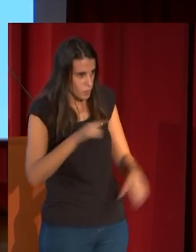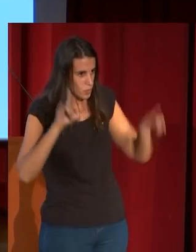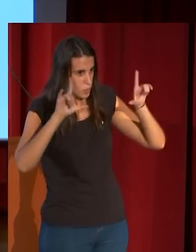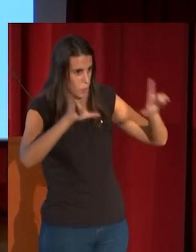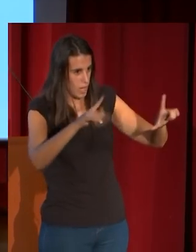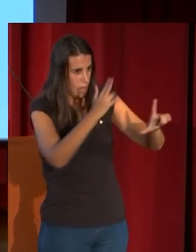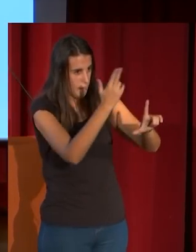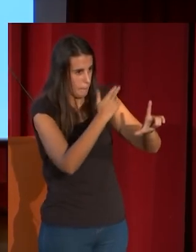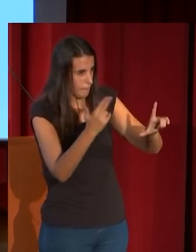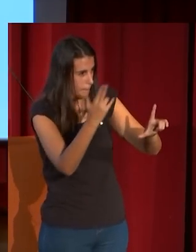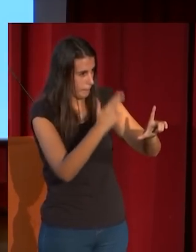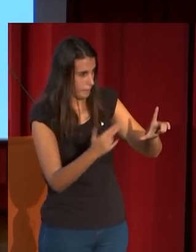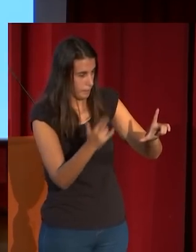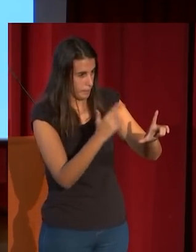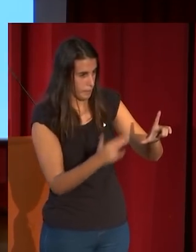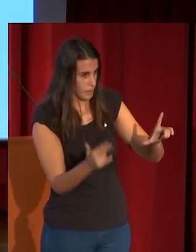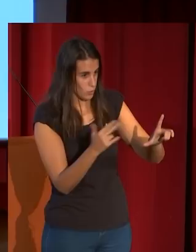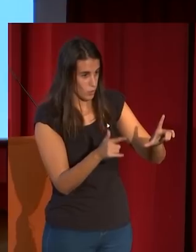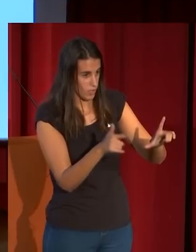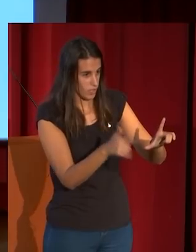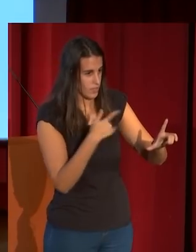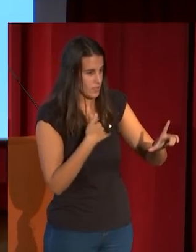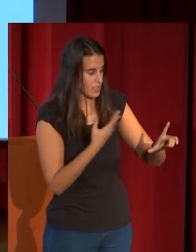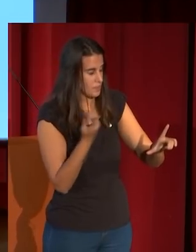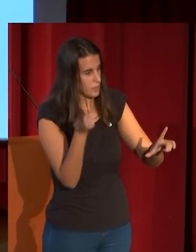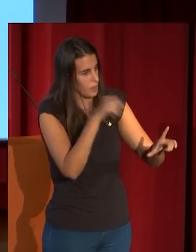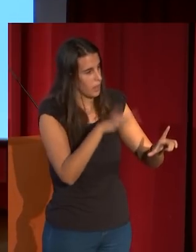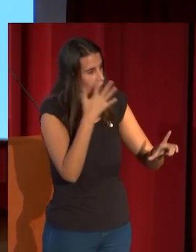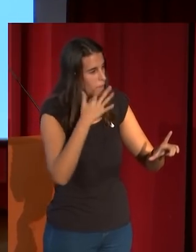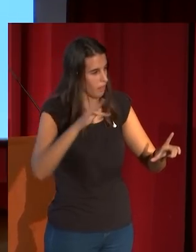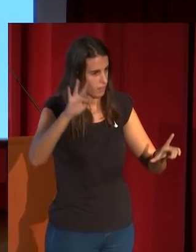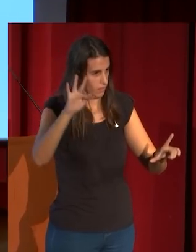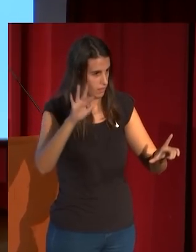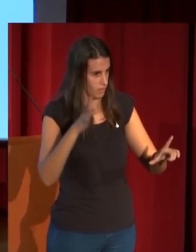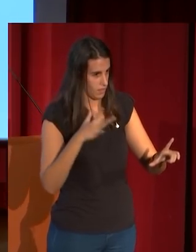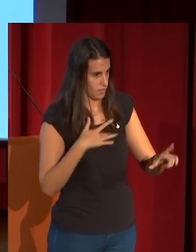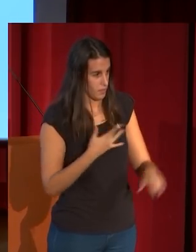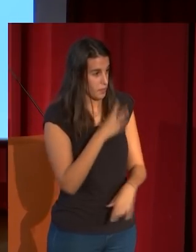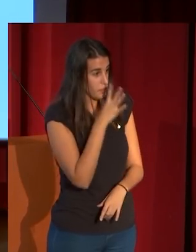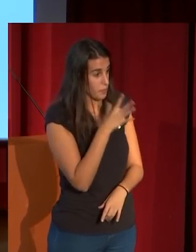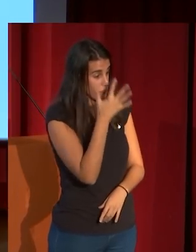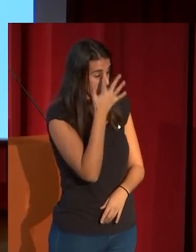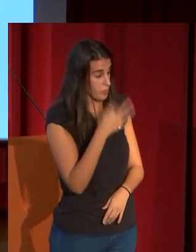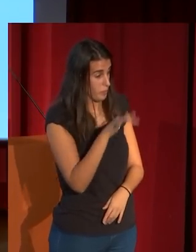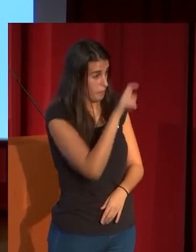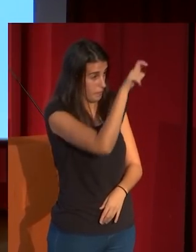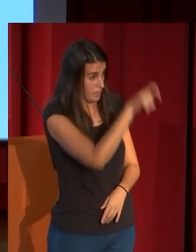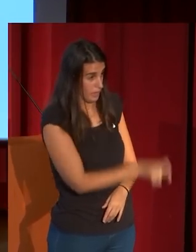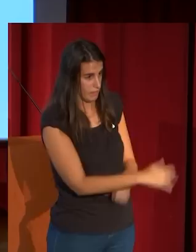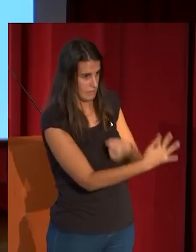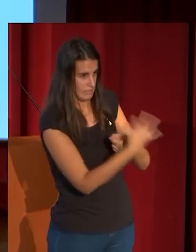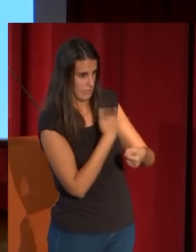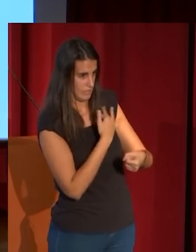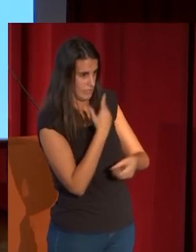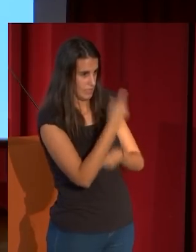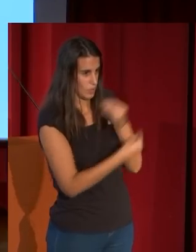pintura prefiero, dice, prefiero a Velázquez, y que Velázquez, pues el Inocencio X, del cual hace lo